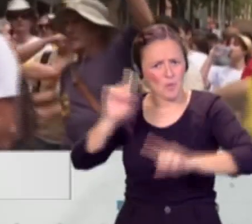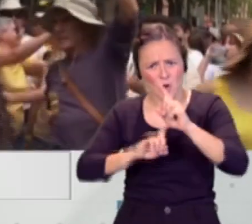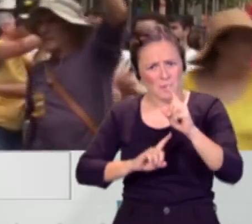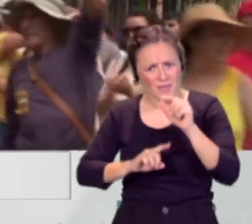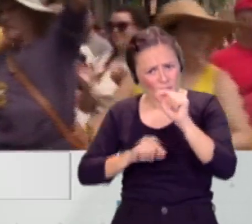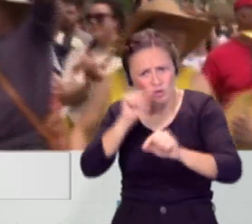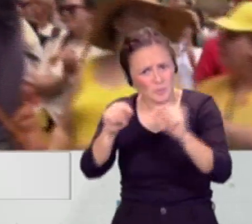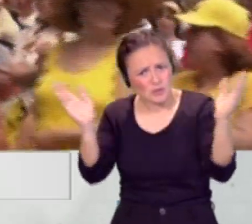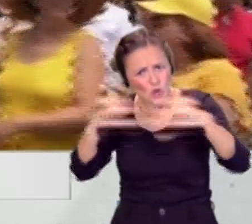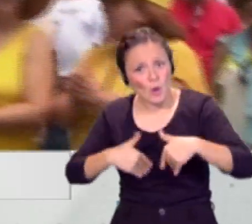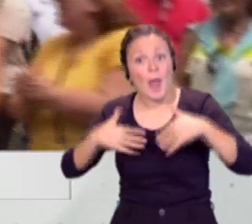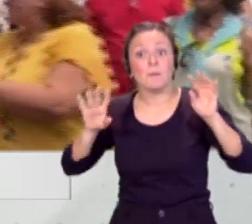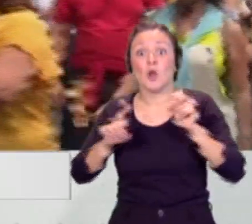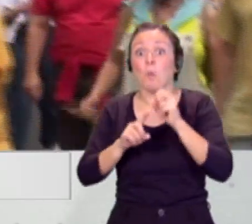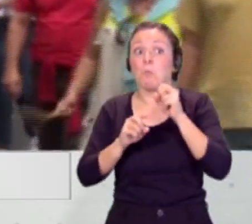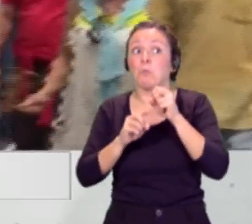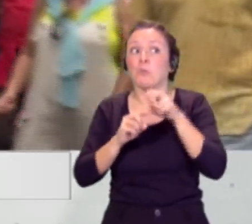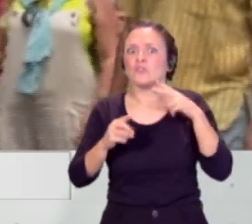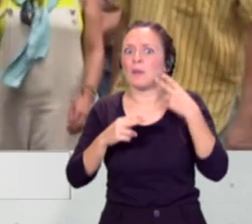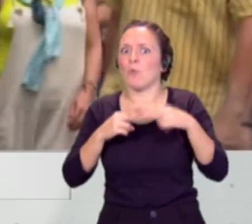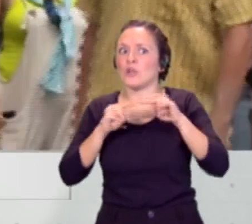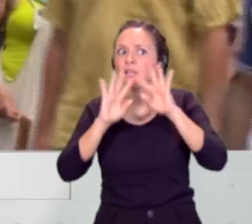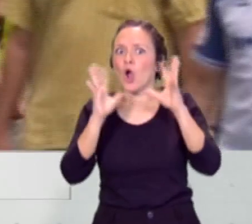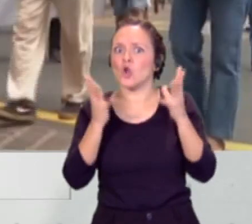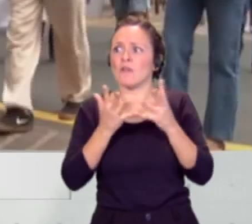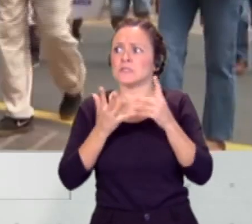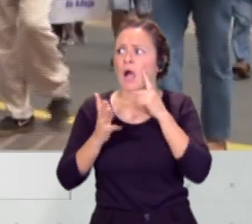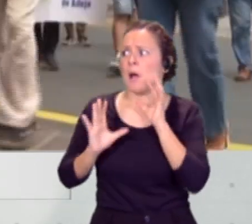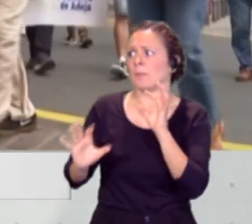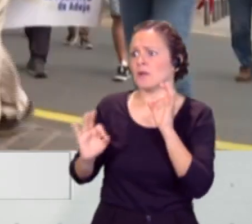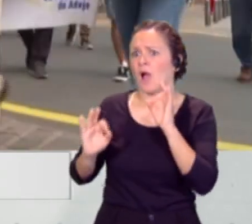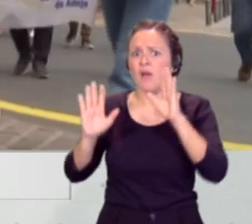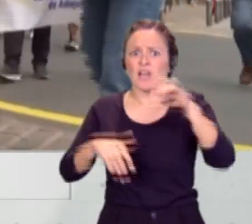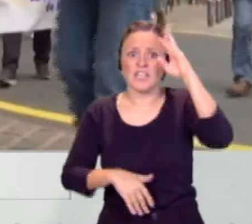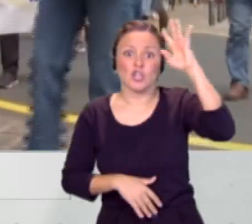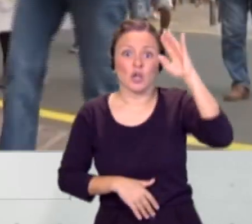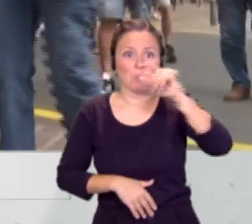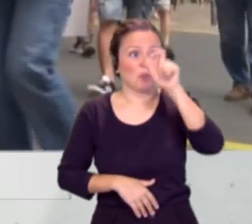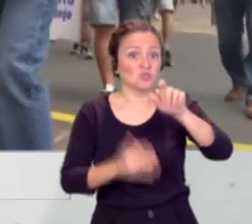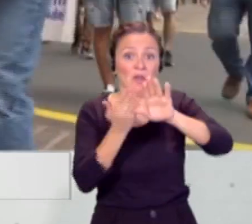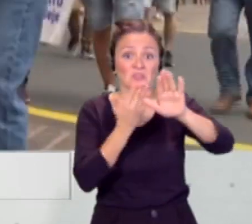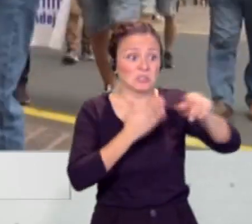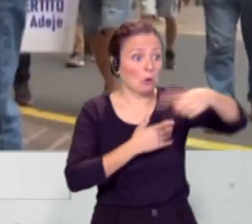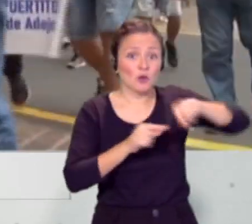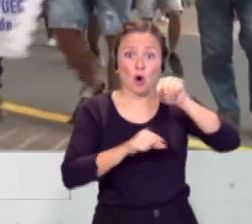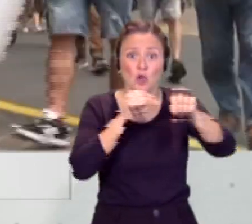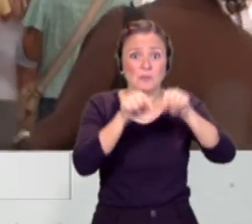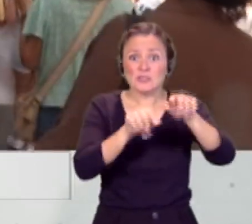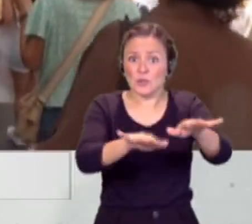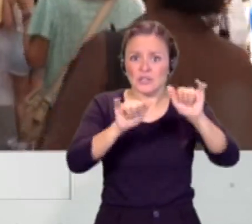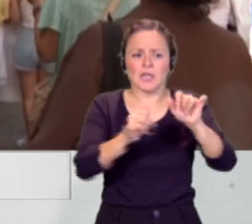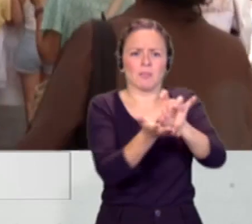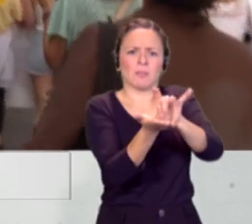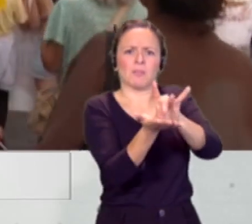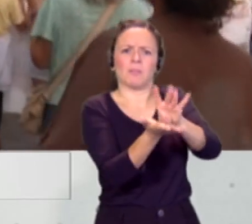unas políticas globalistas, ideológicas, que pretenden expulsar a unos vecinos que no contaminan de esa zona